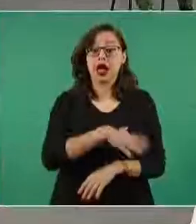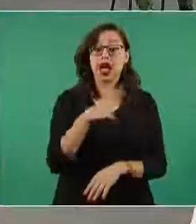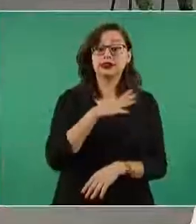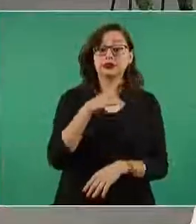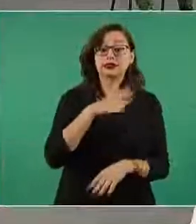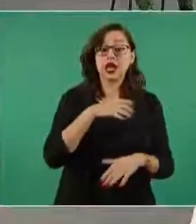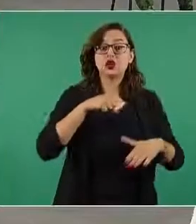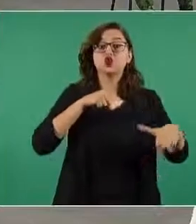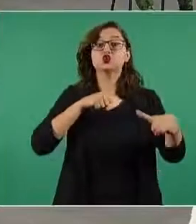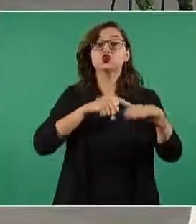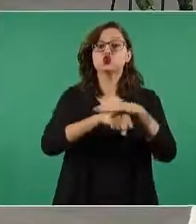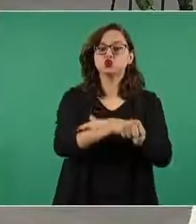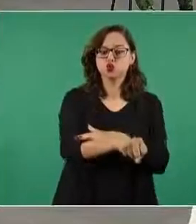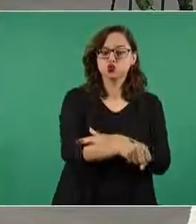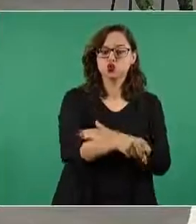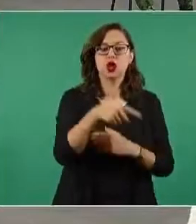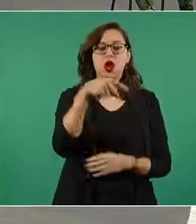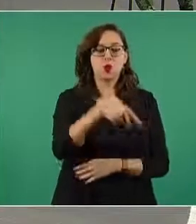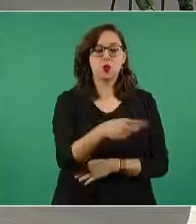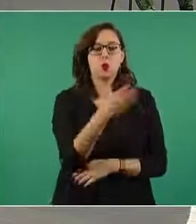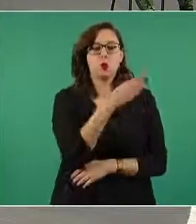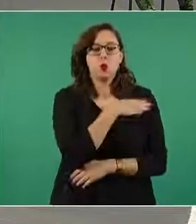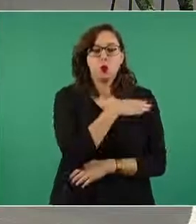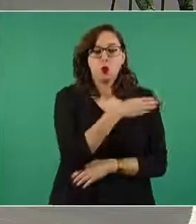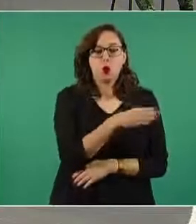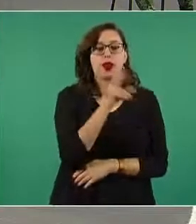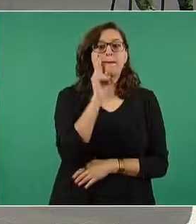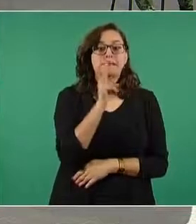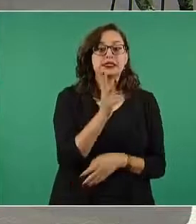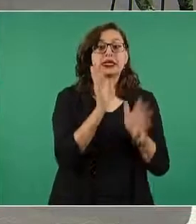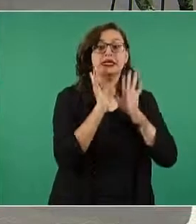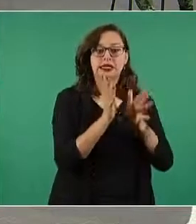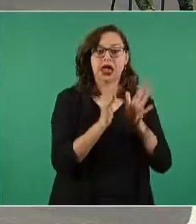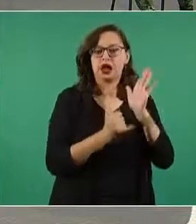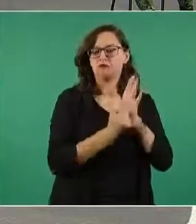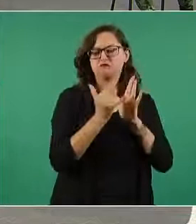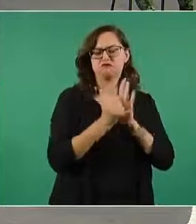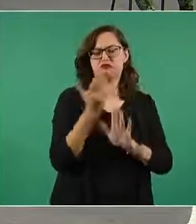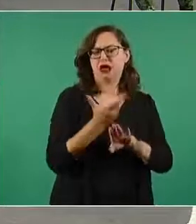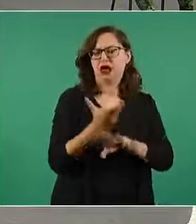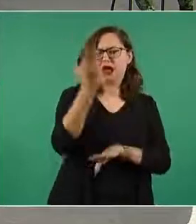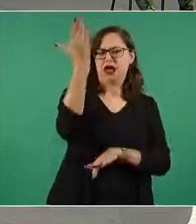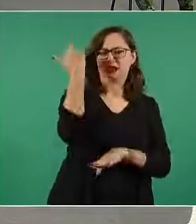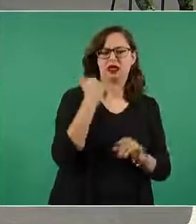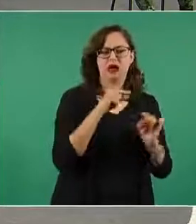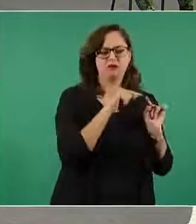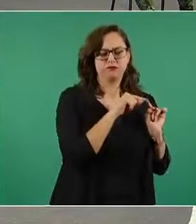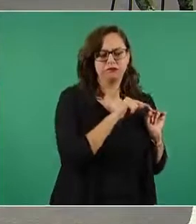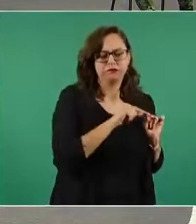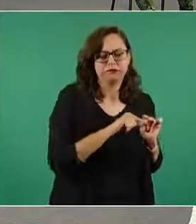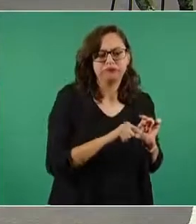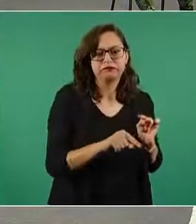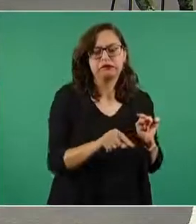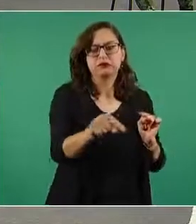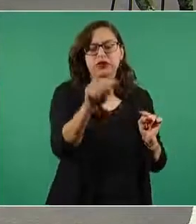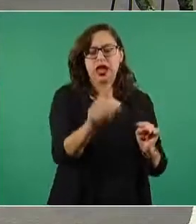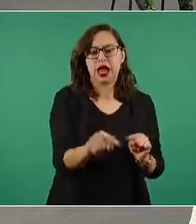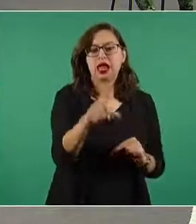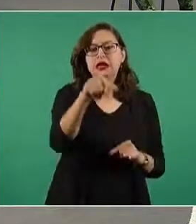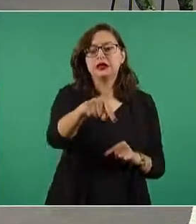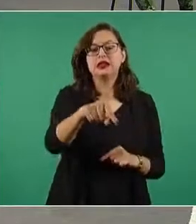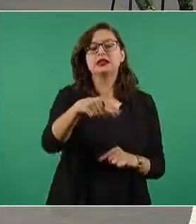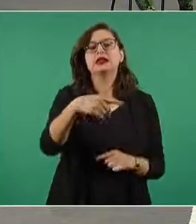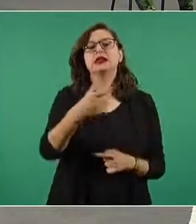parte de la estación Buena Vista en una infraestructura que ya está construida hasta hasta Lechería que está aquí y en